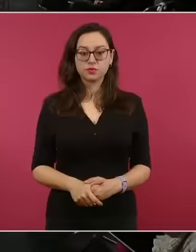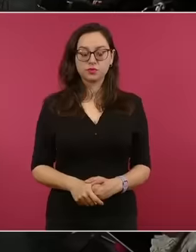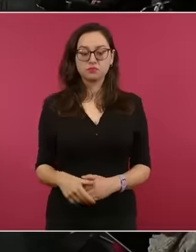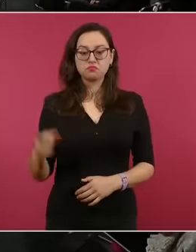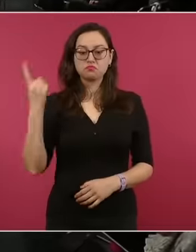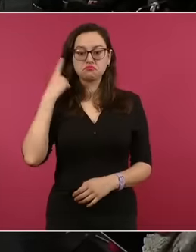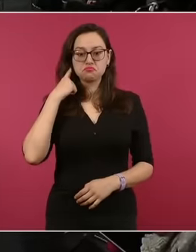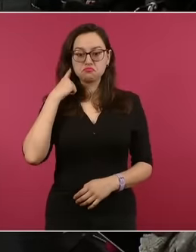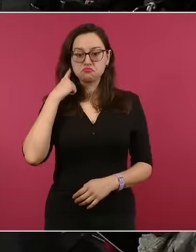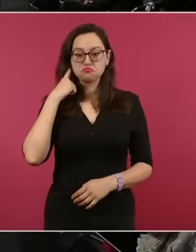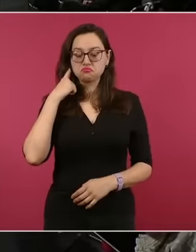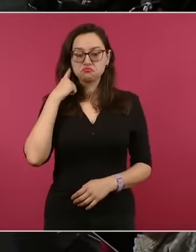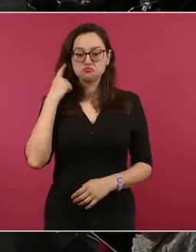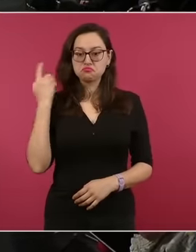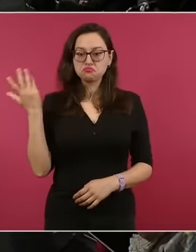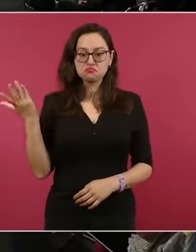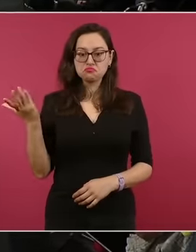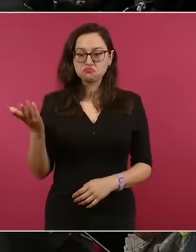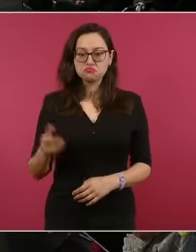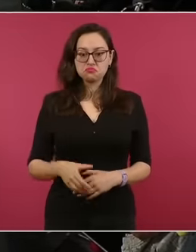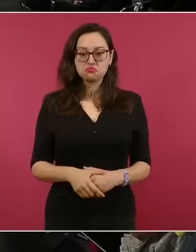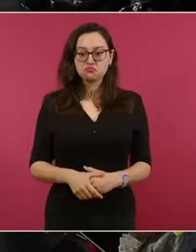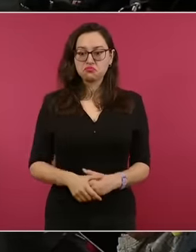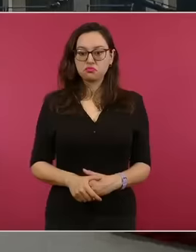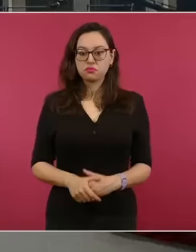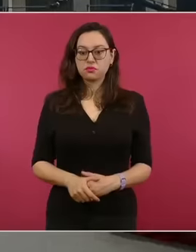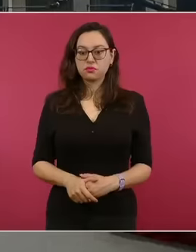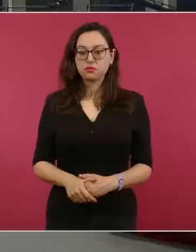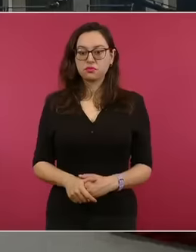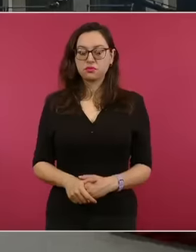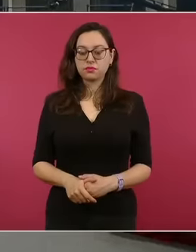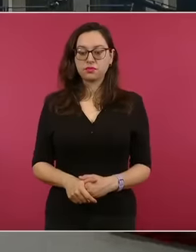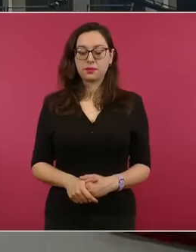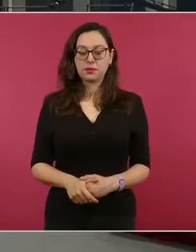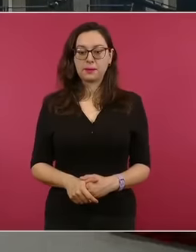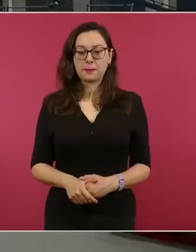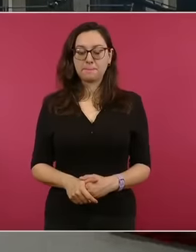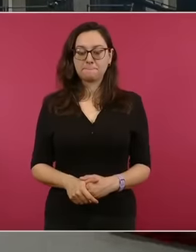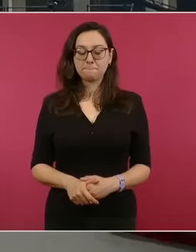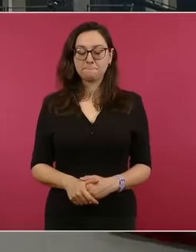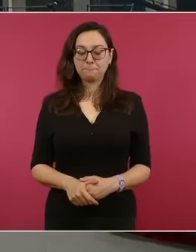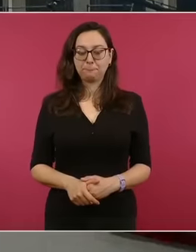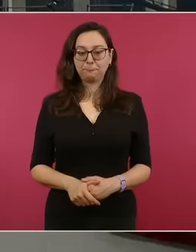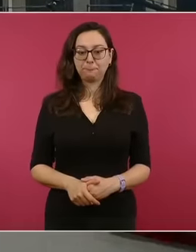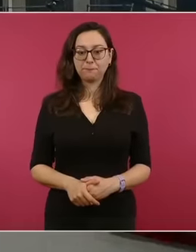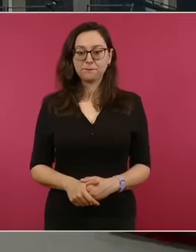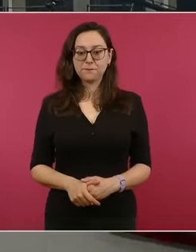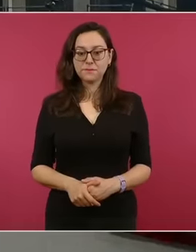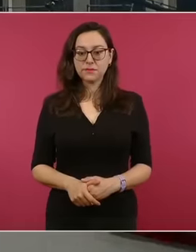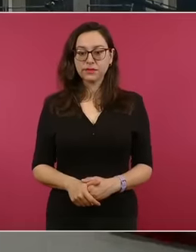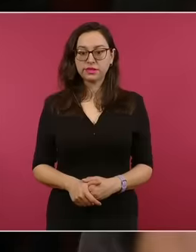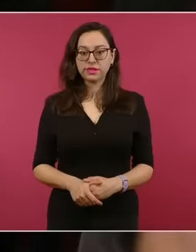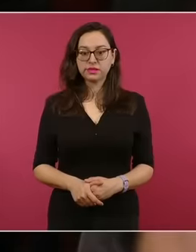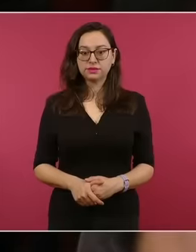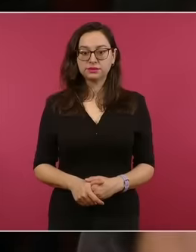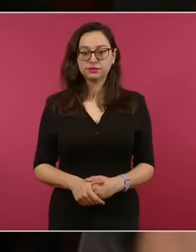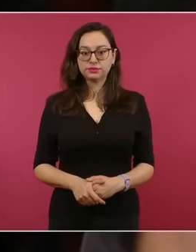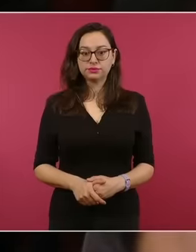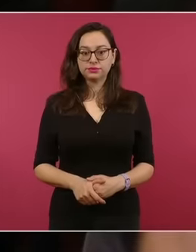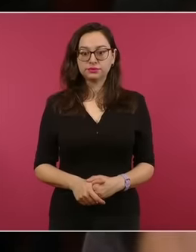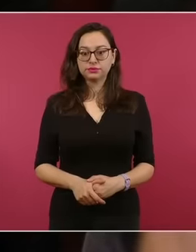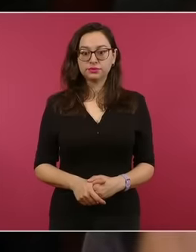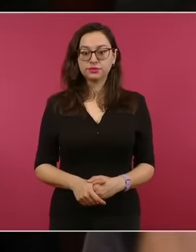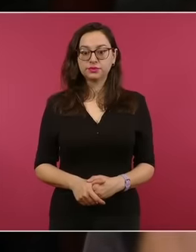existe. ¿A partir de cuándo se le consideró un asilado político en la